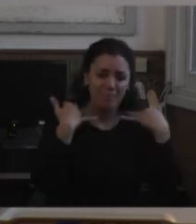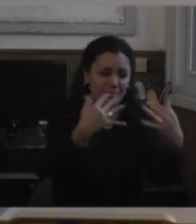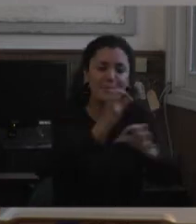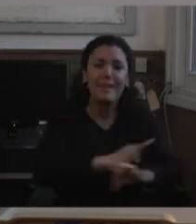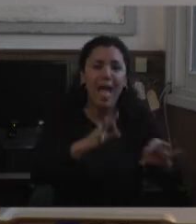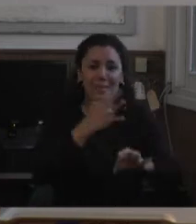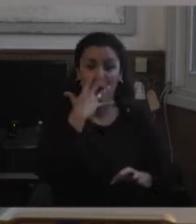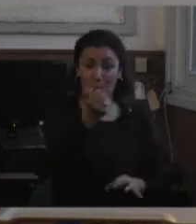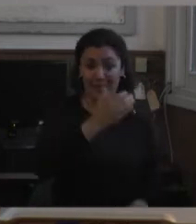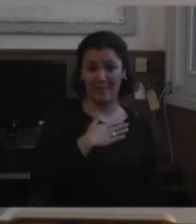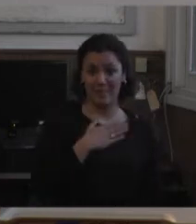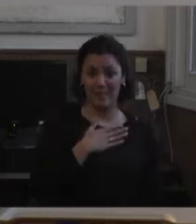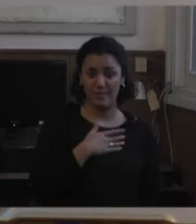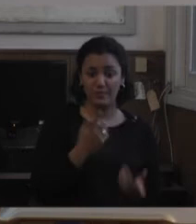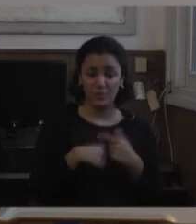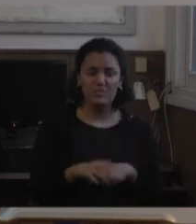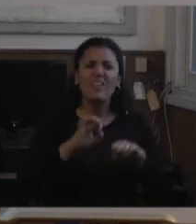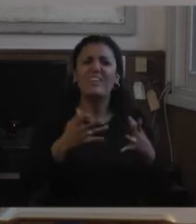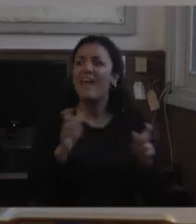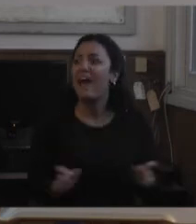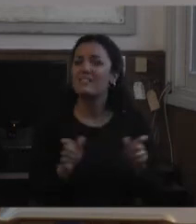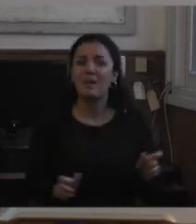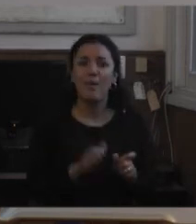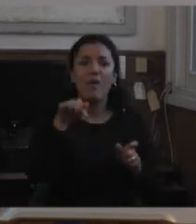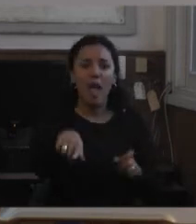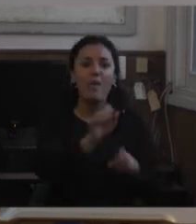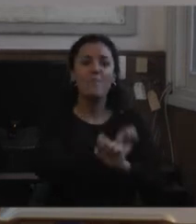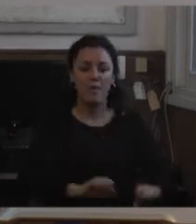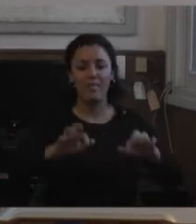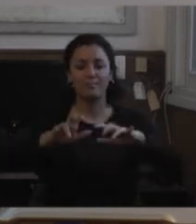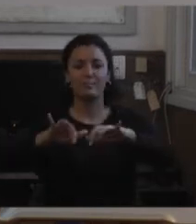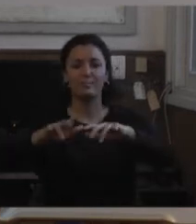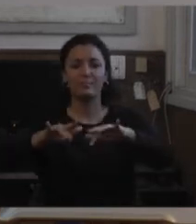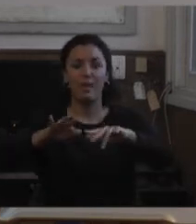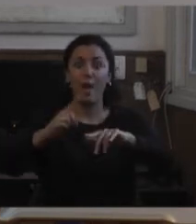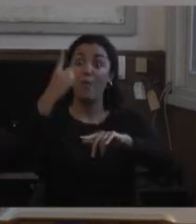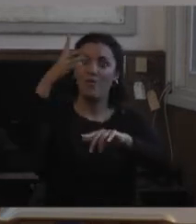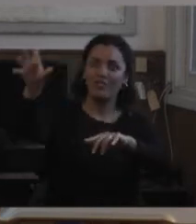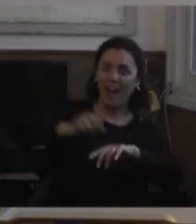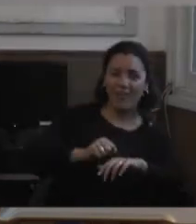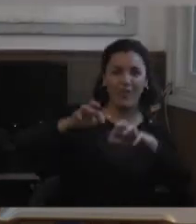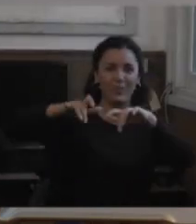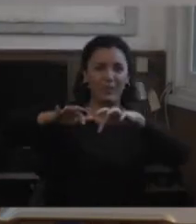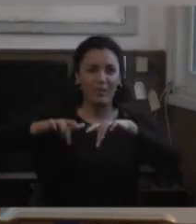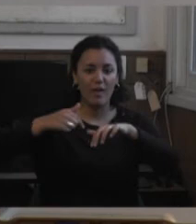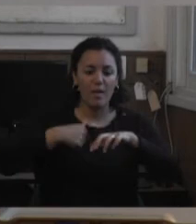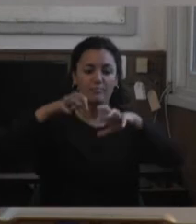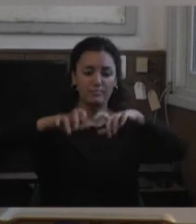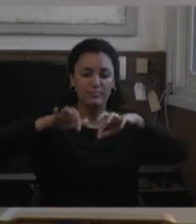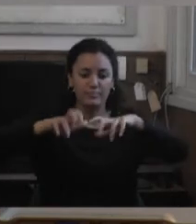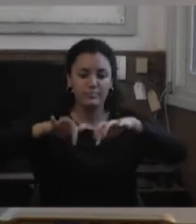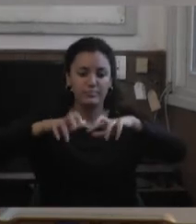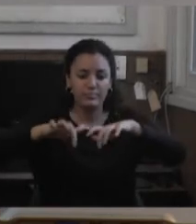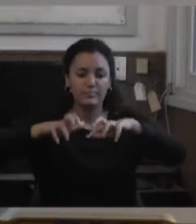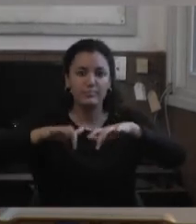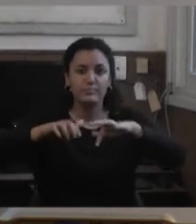podemos hacer y ahí lo que apareció es una computadora y él pudo escribir en una computadora y alguien leyó no es siempre así cuando uno trabaja